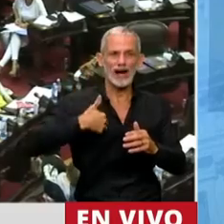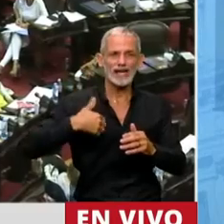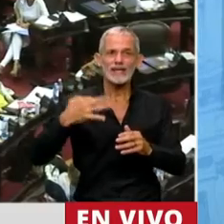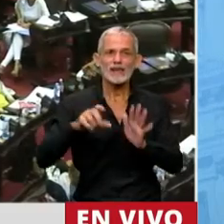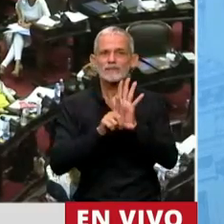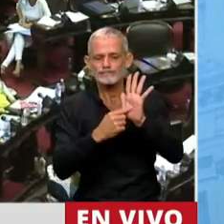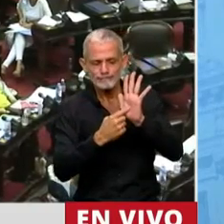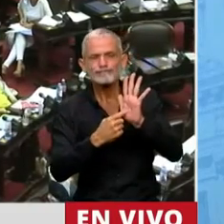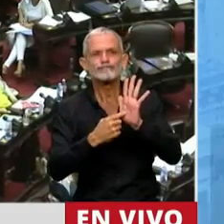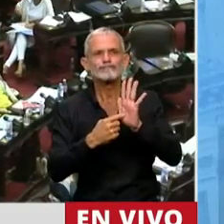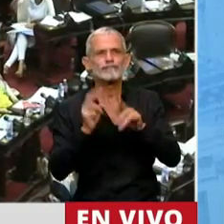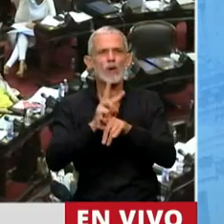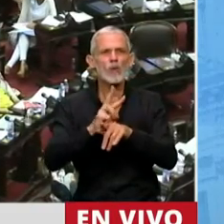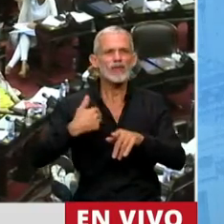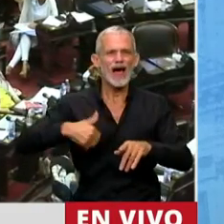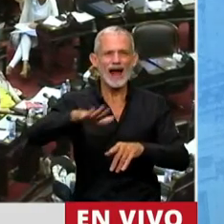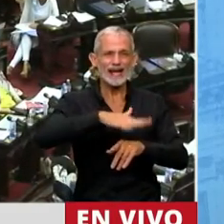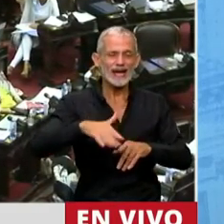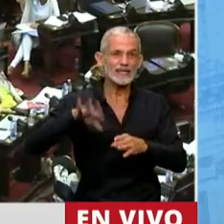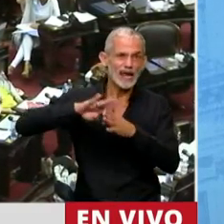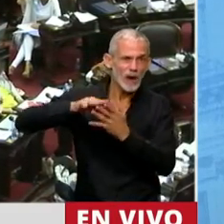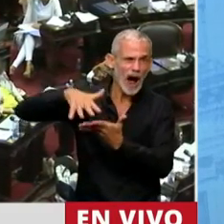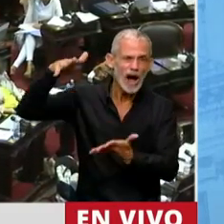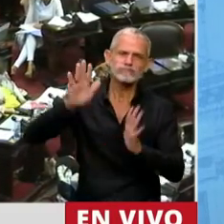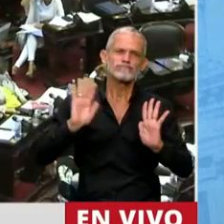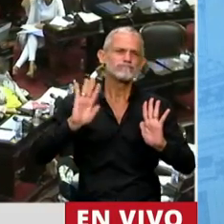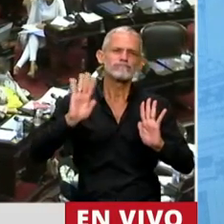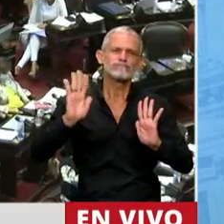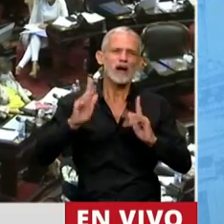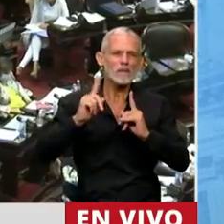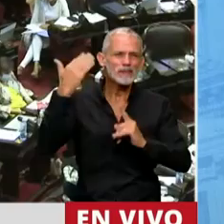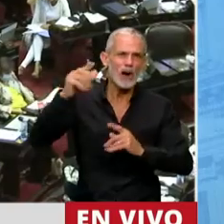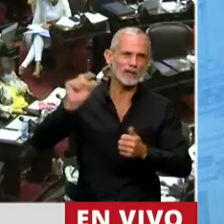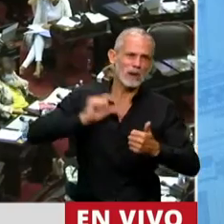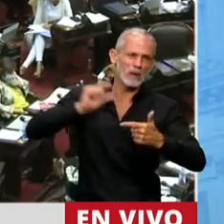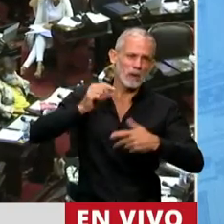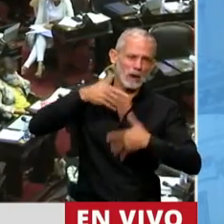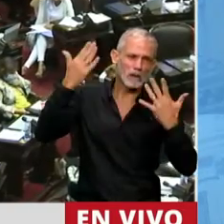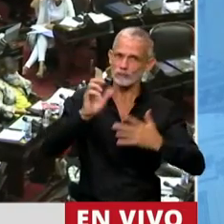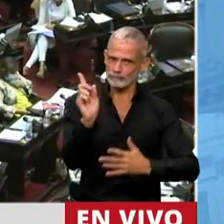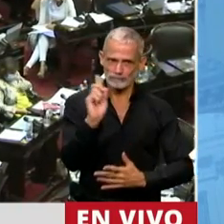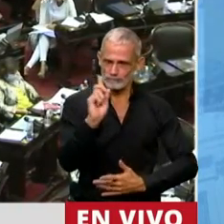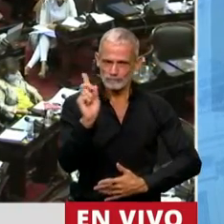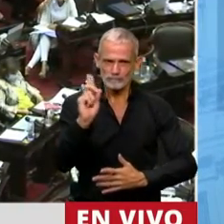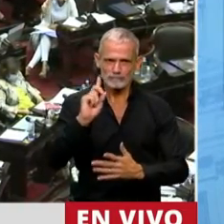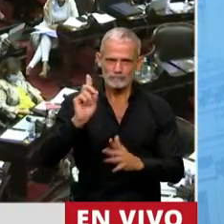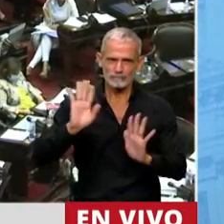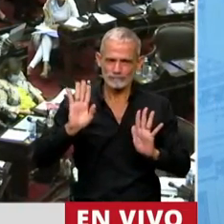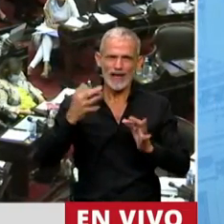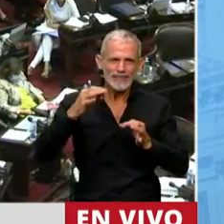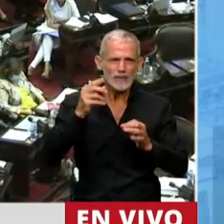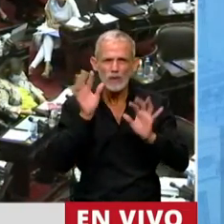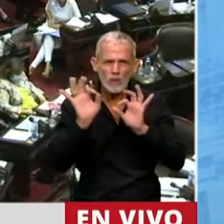preserven al país y a los argentinos de reincidir en actitudes irresponsables de sobreendeudamiento.